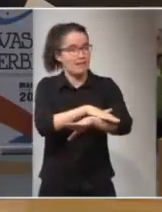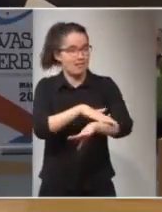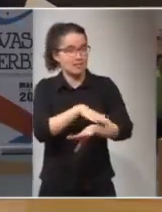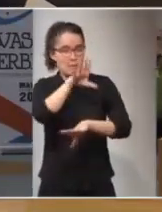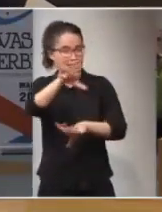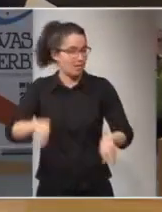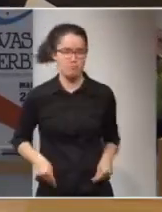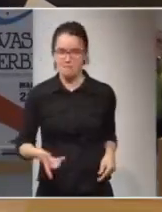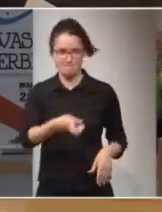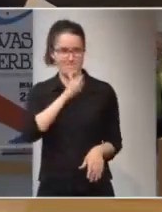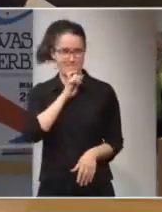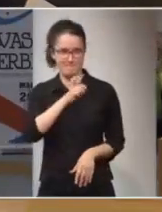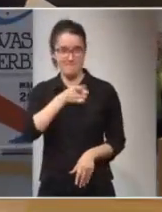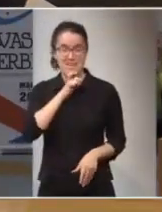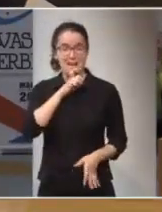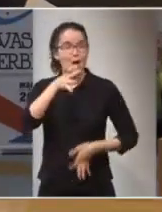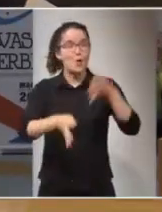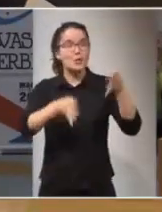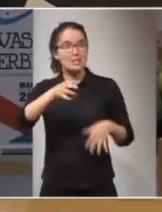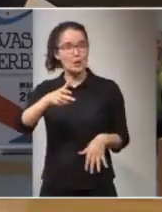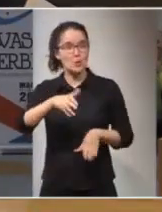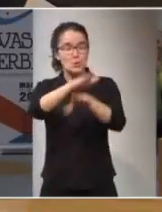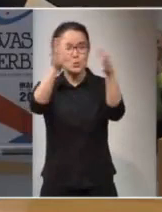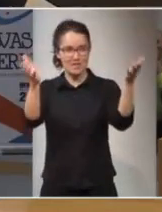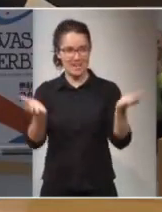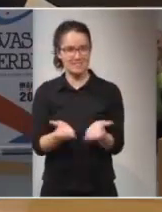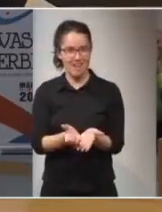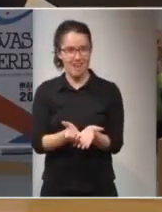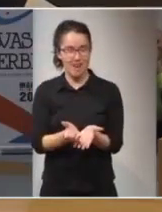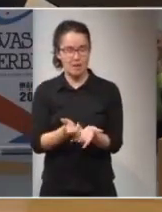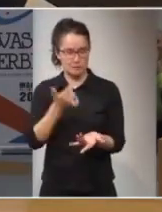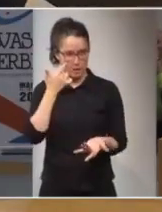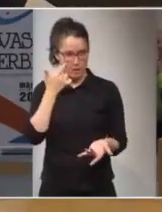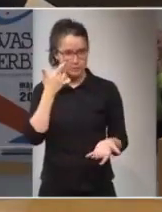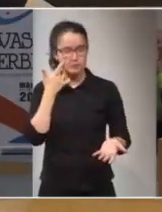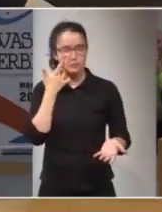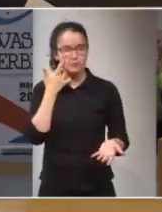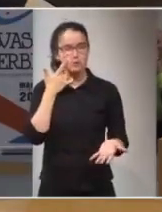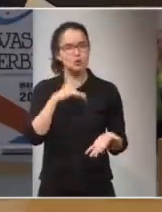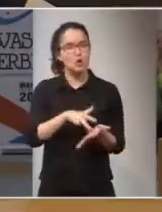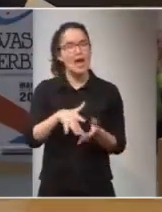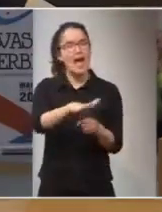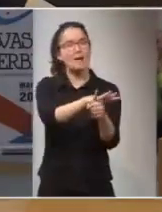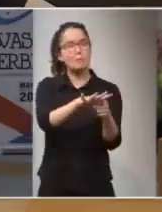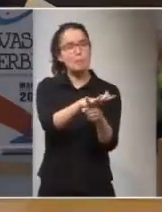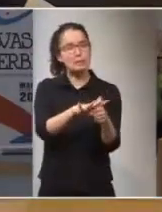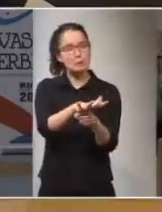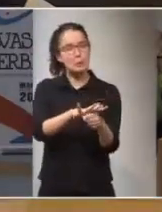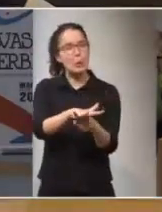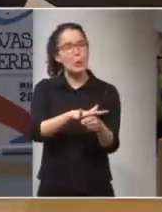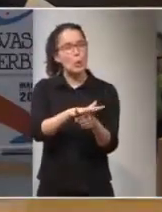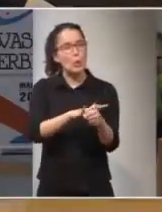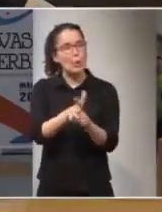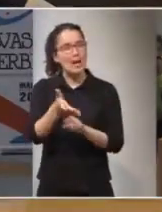los países. La jurisdicción universal nos ubicamos en el ámbito de la